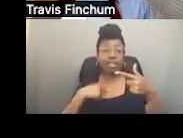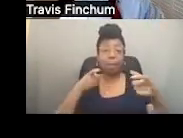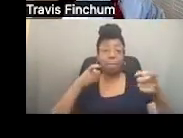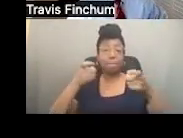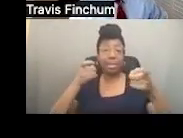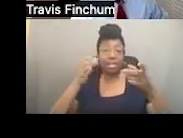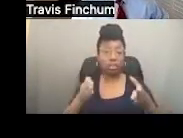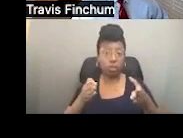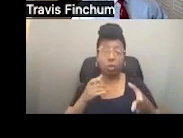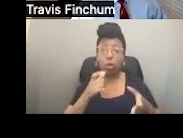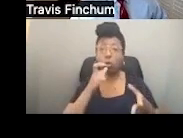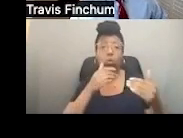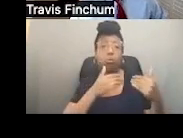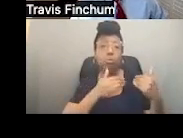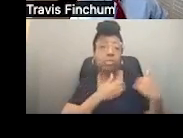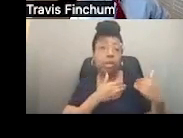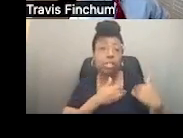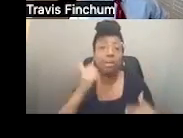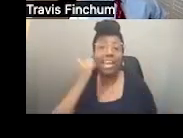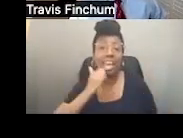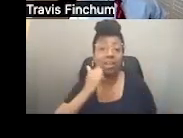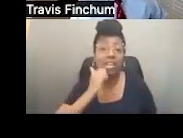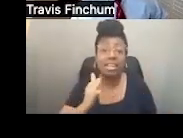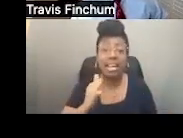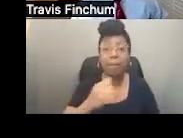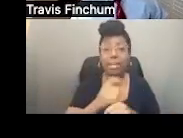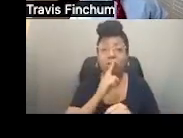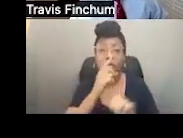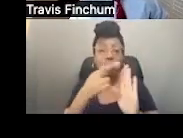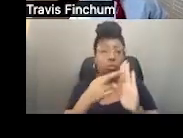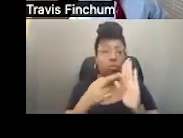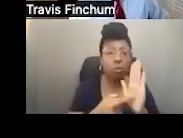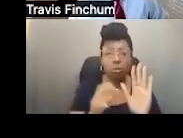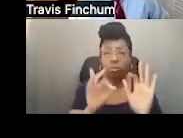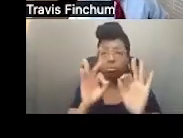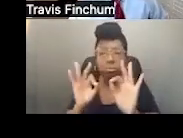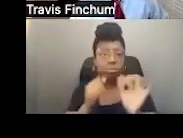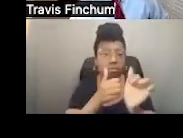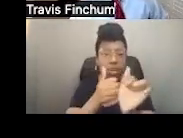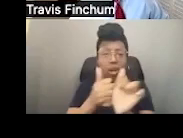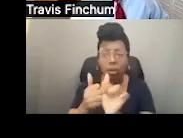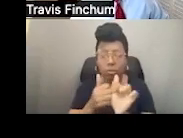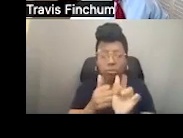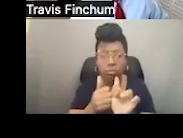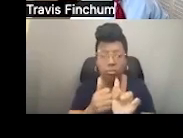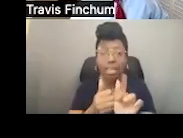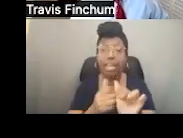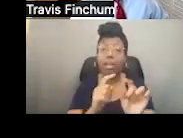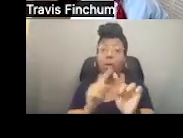fideicomiso y es responsable de la administración diaria. Asegurarse que las reglas estén siendo seguidas y